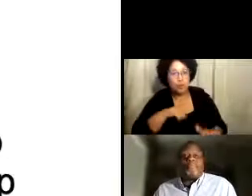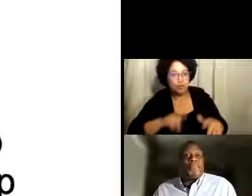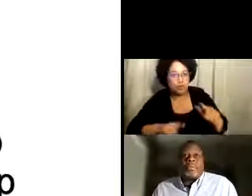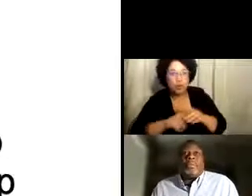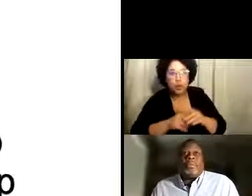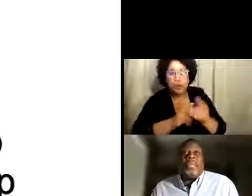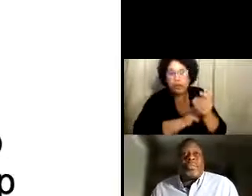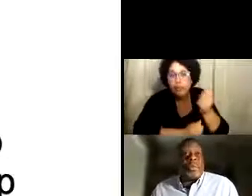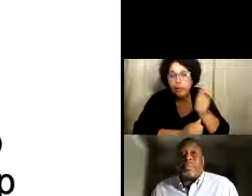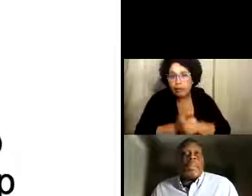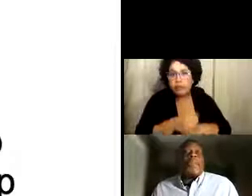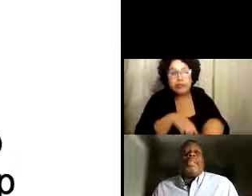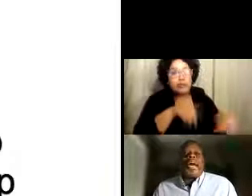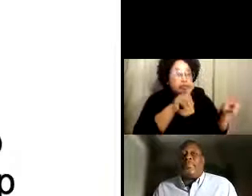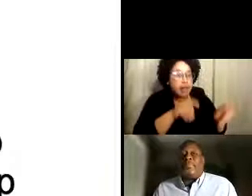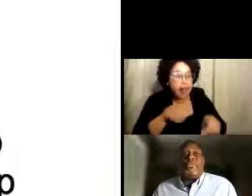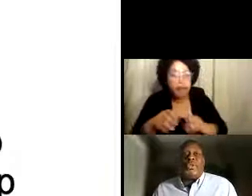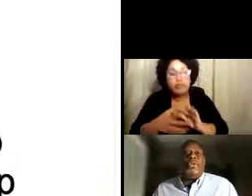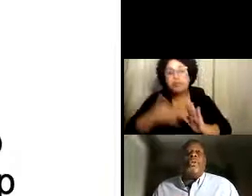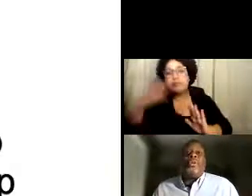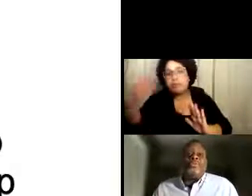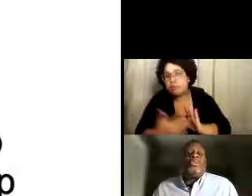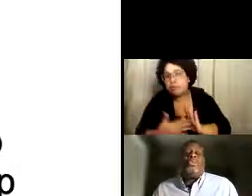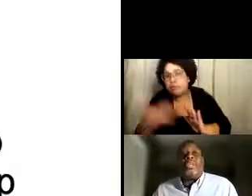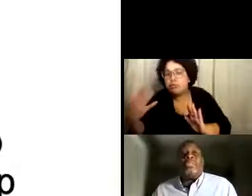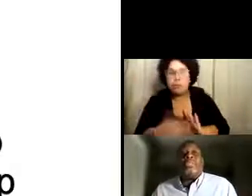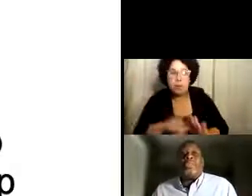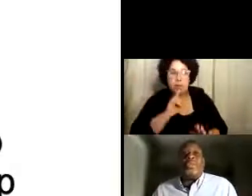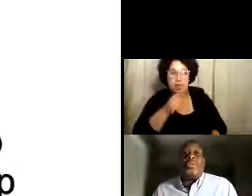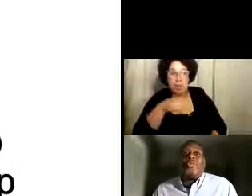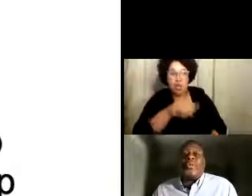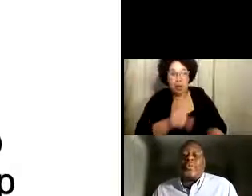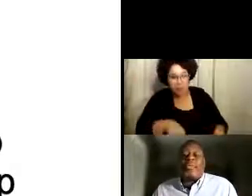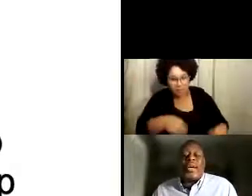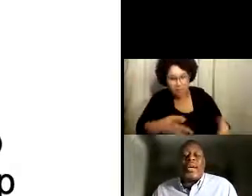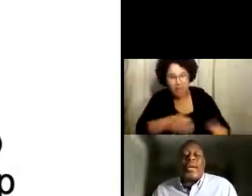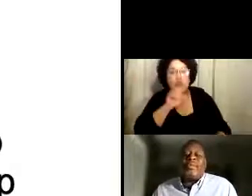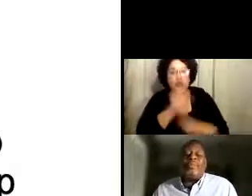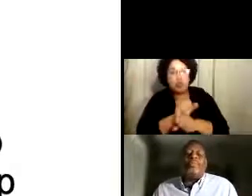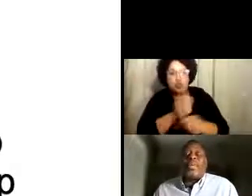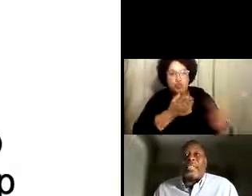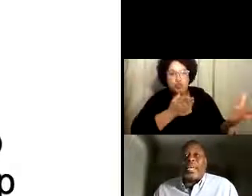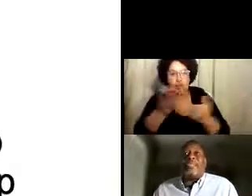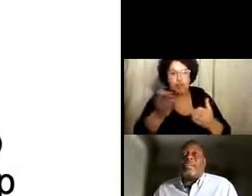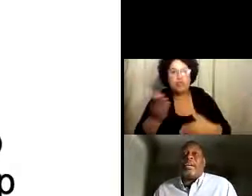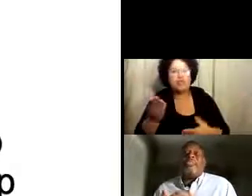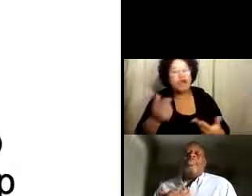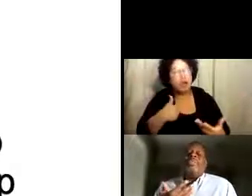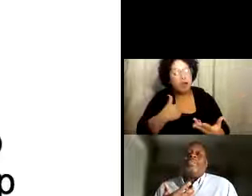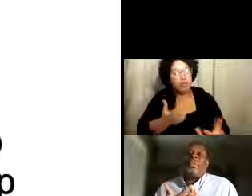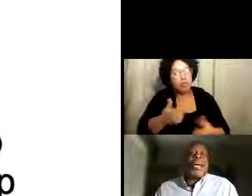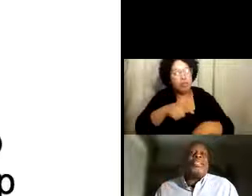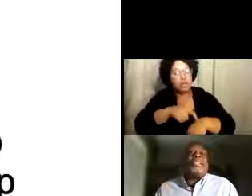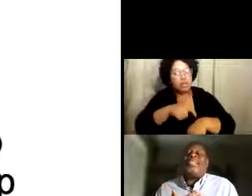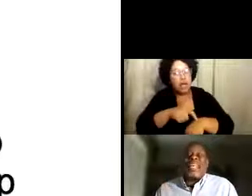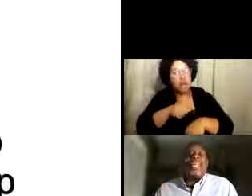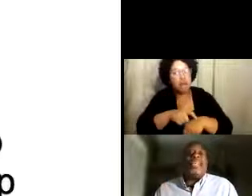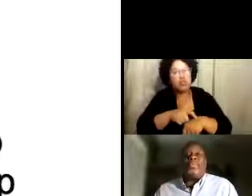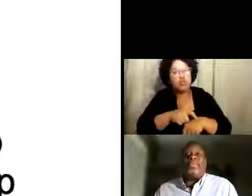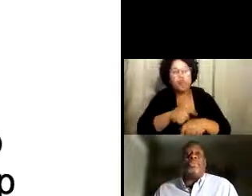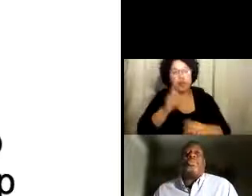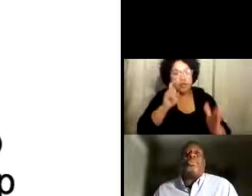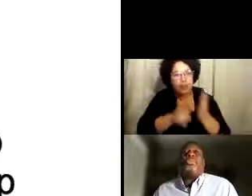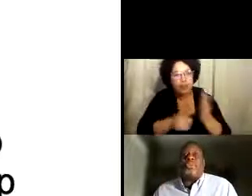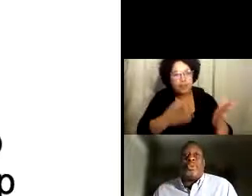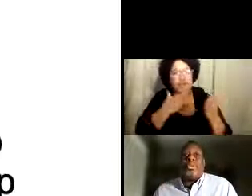las líneas de batalla en este asunto, ¿verdad? Sabemos que algunos de ustedes están haciendo sus propias pruebas para asegurarse de que se